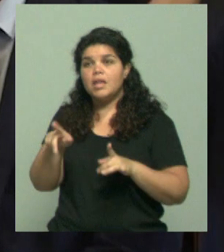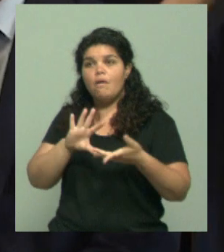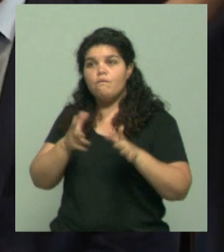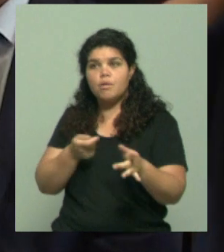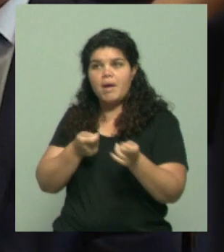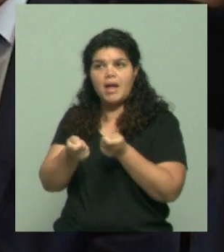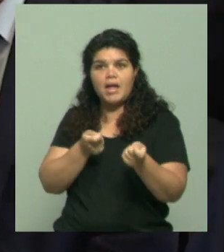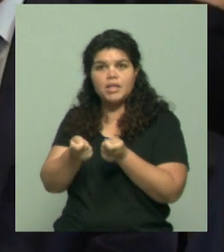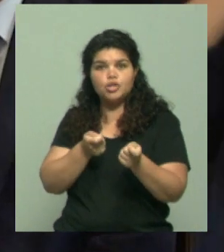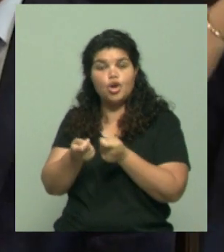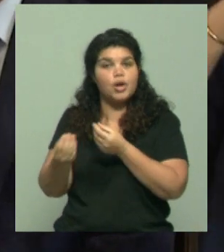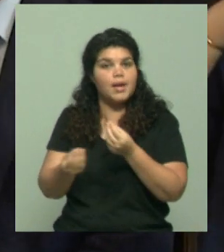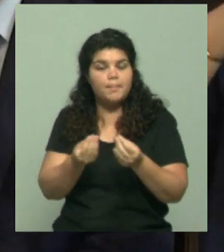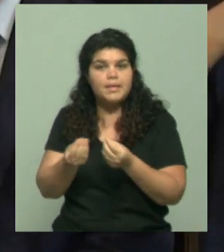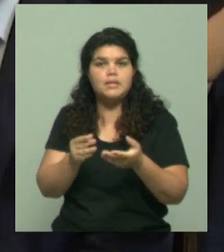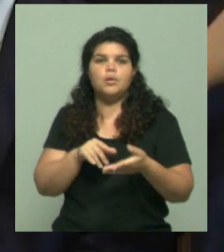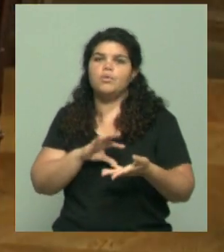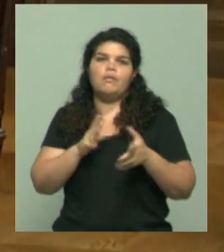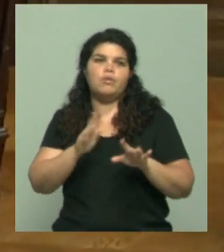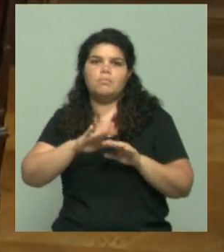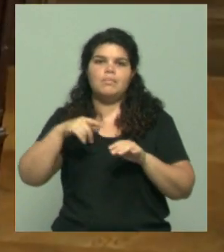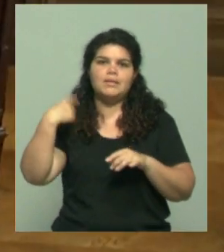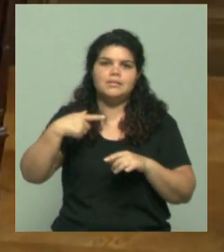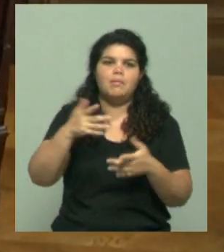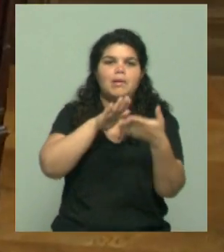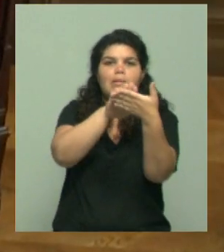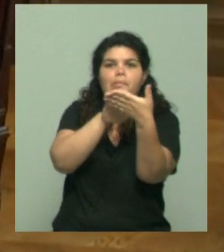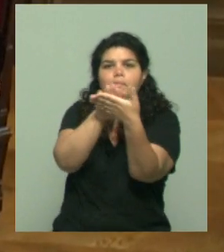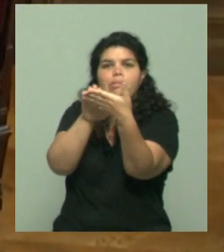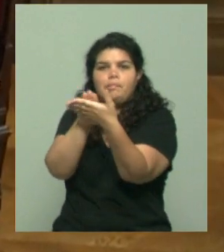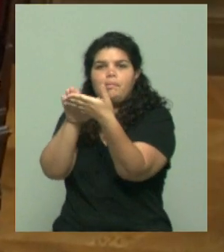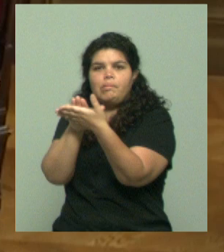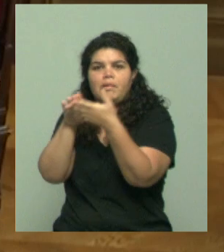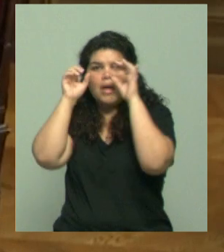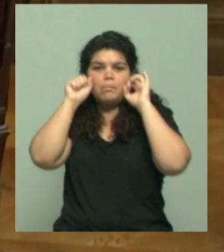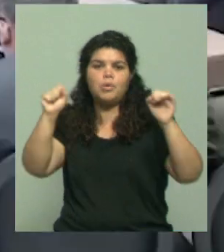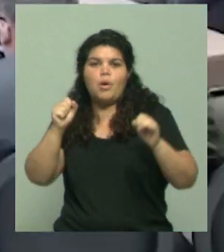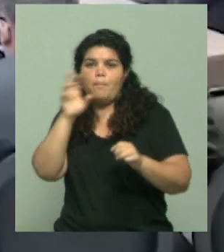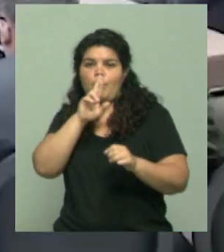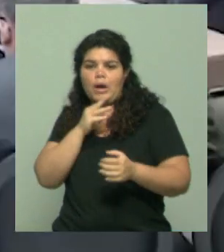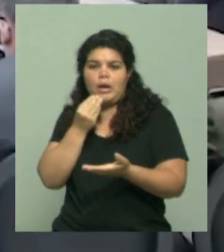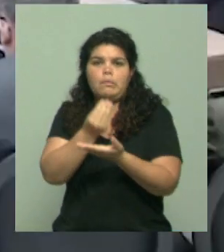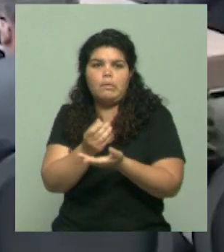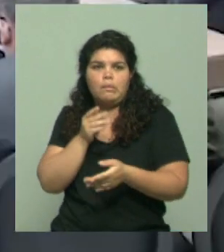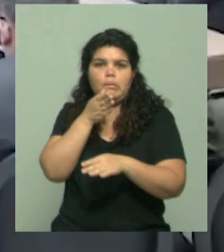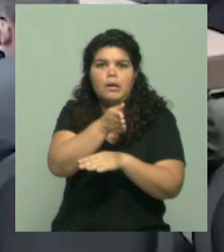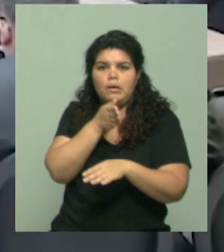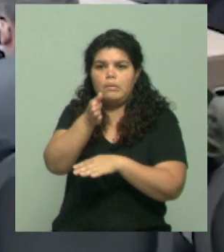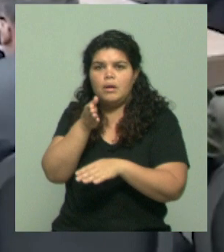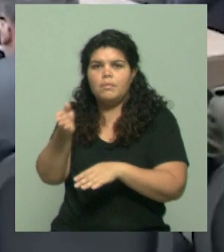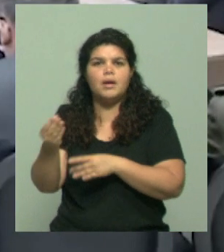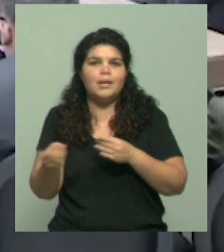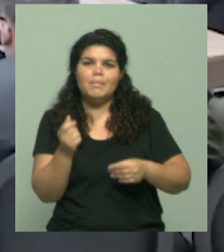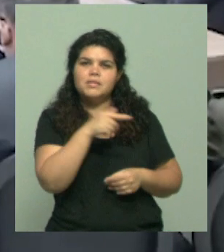enfermera de las relaciones internacionales, con un Javier Milei que había llegado al gobierno, al poder, con diferencias muy graves, muy